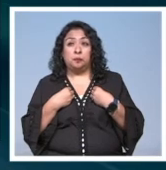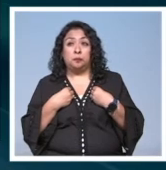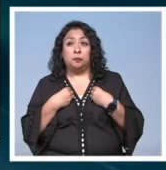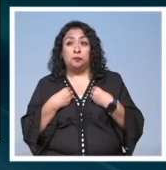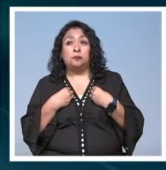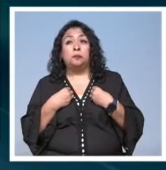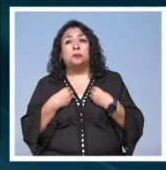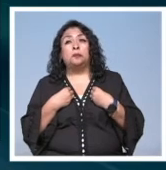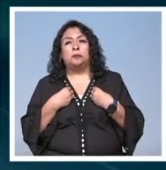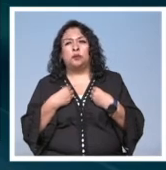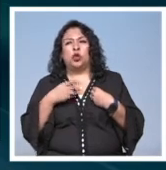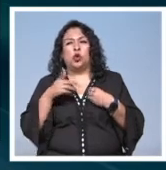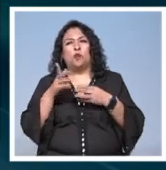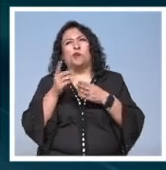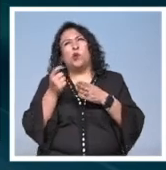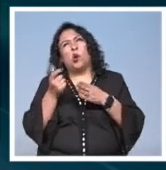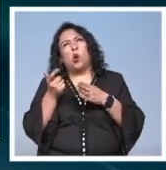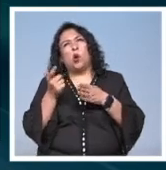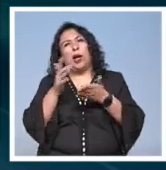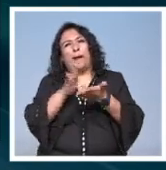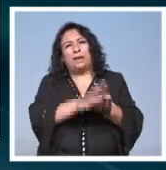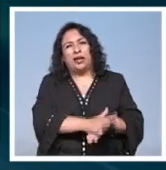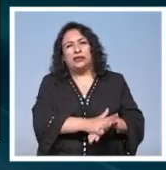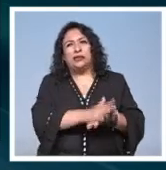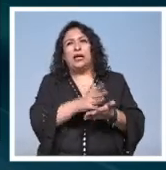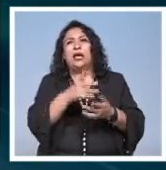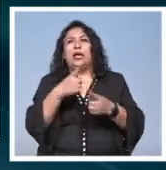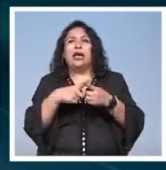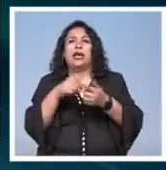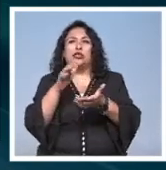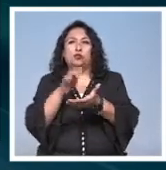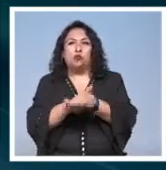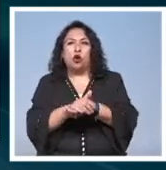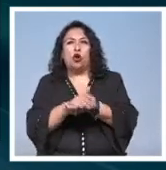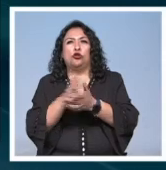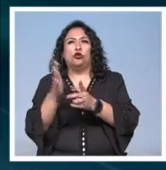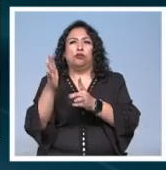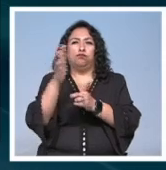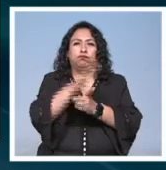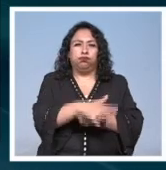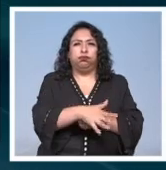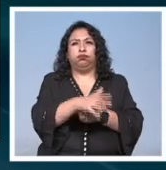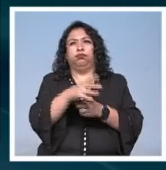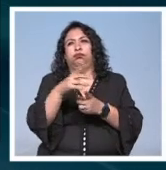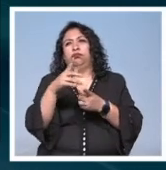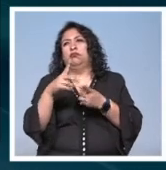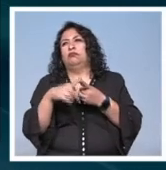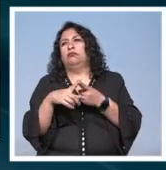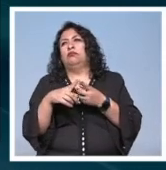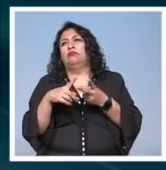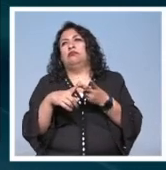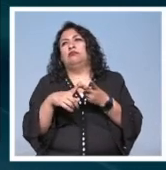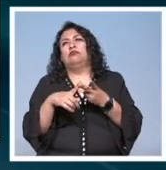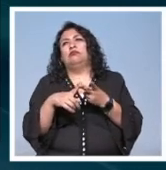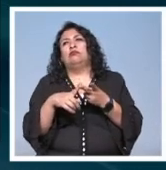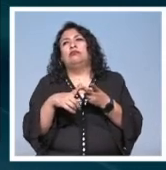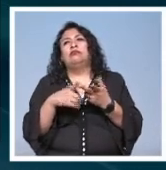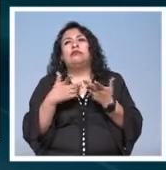un poco aplastada o un mucho por el marido por estos